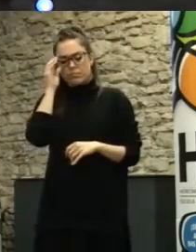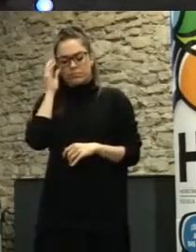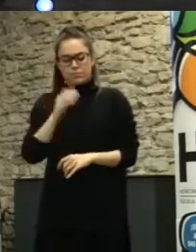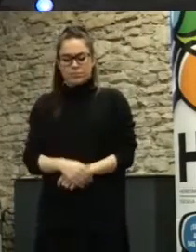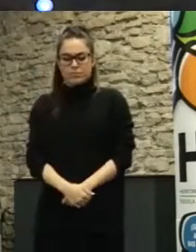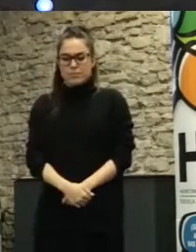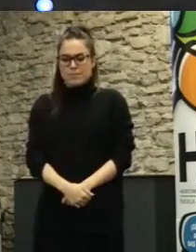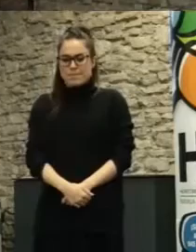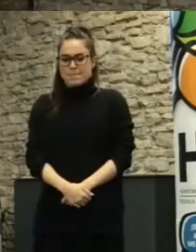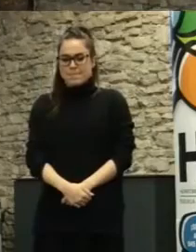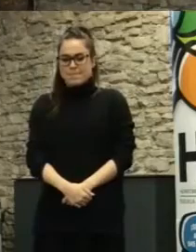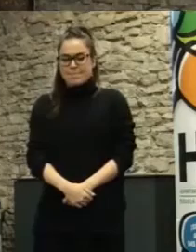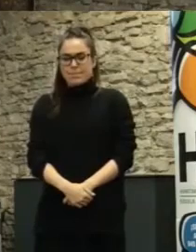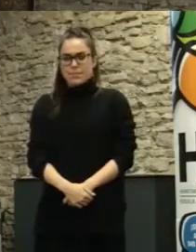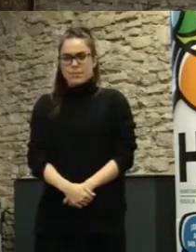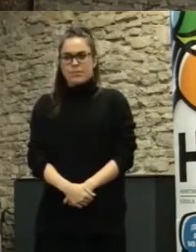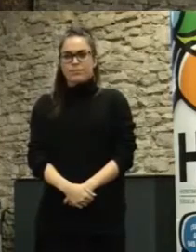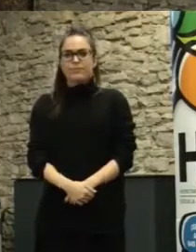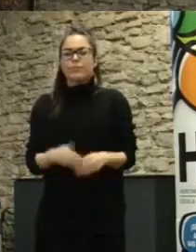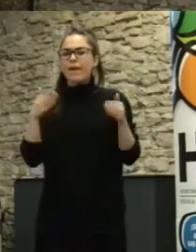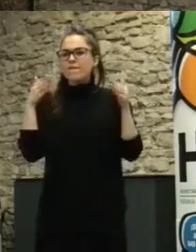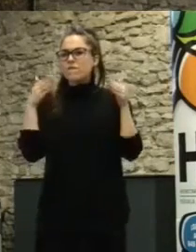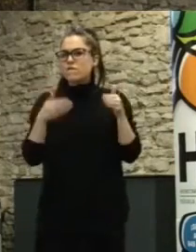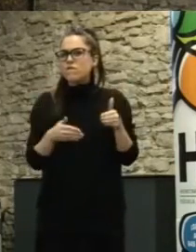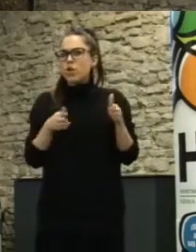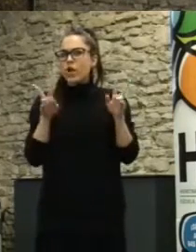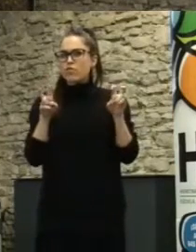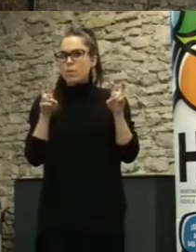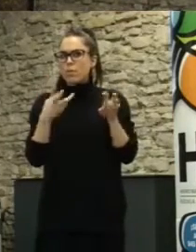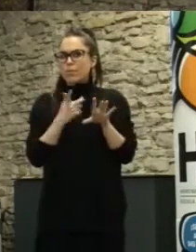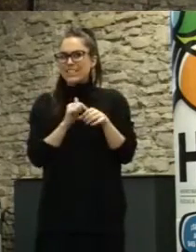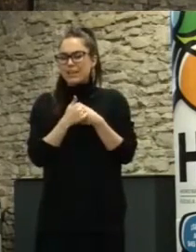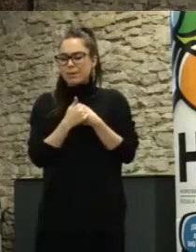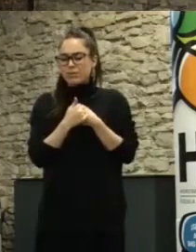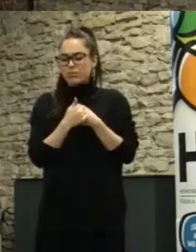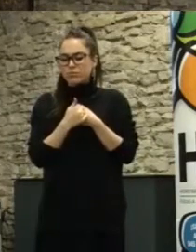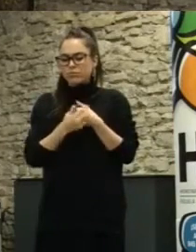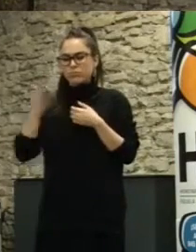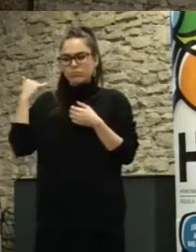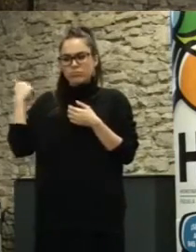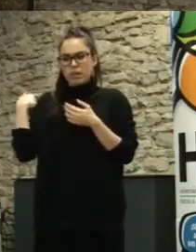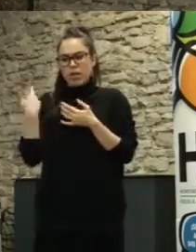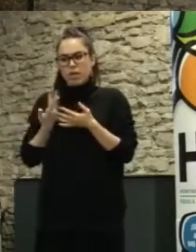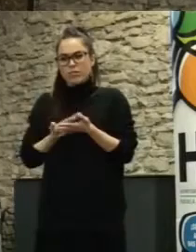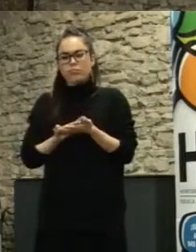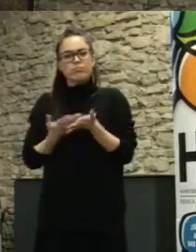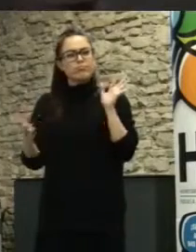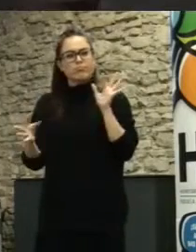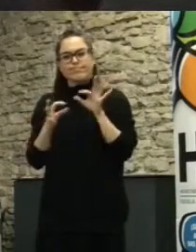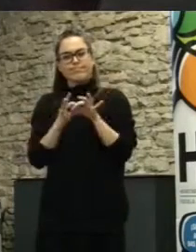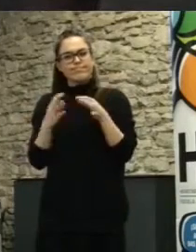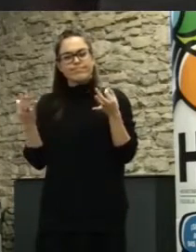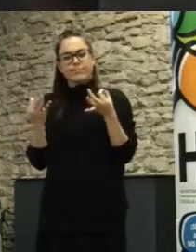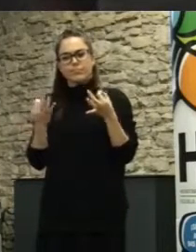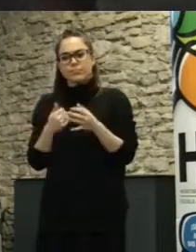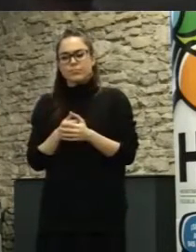El nuevo enfoque de la participación, o el de los últimos años, tiene que ver con esto de...